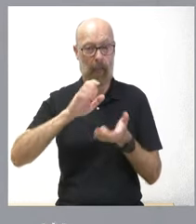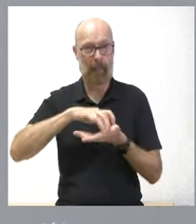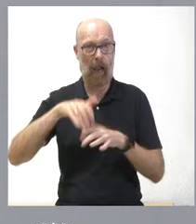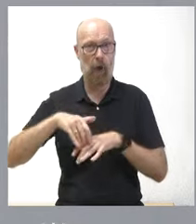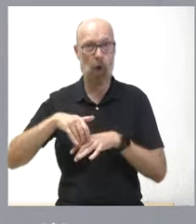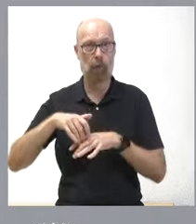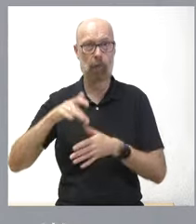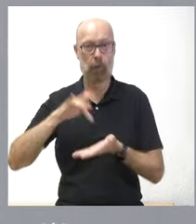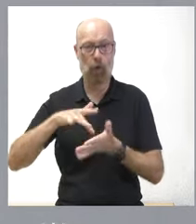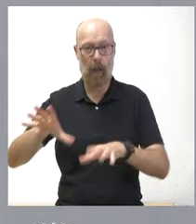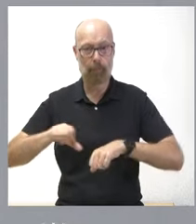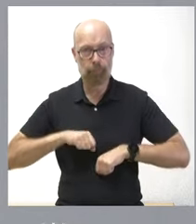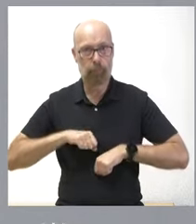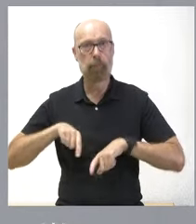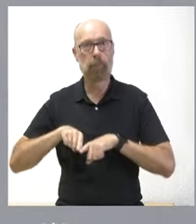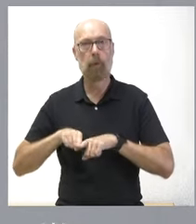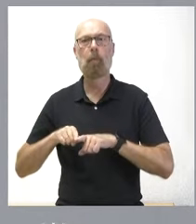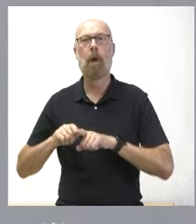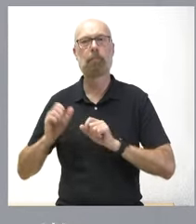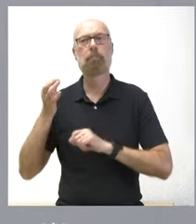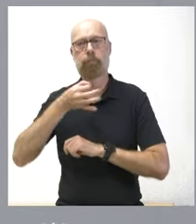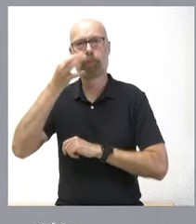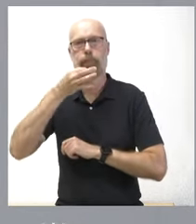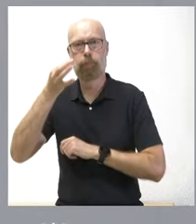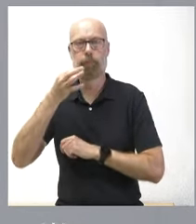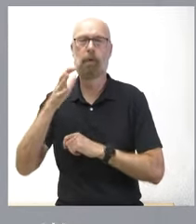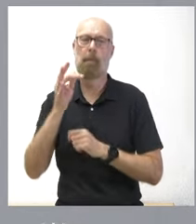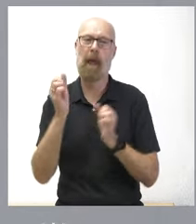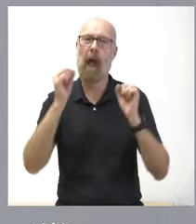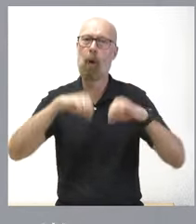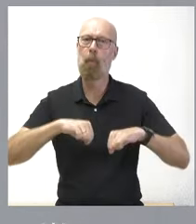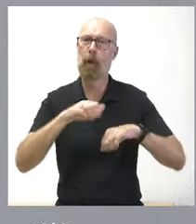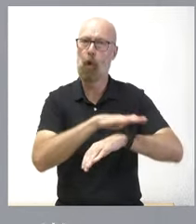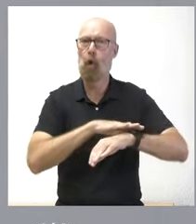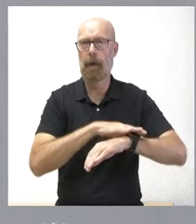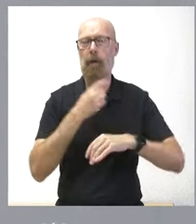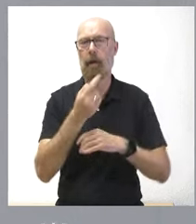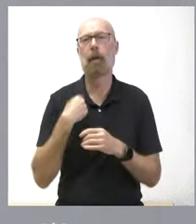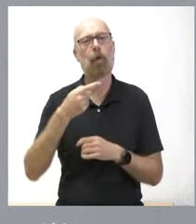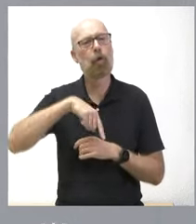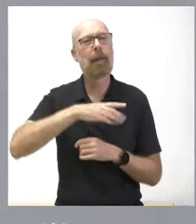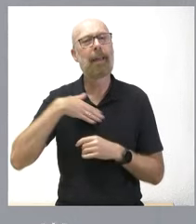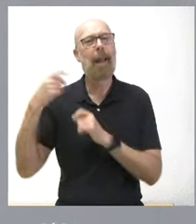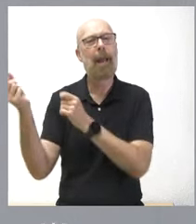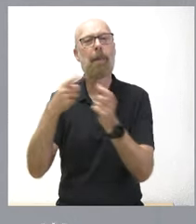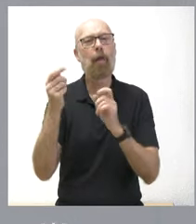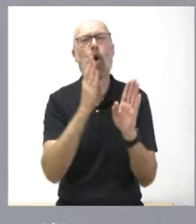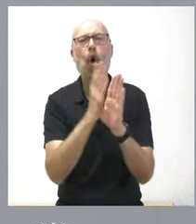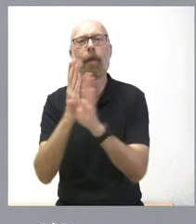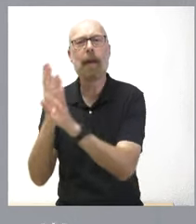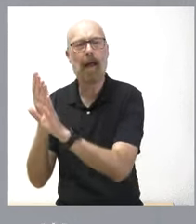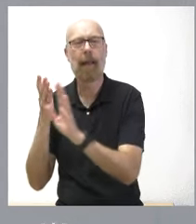acuerdo de gobierno que teníamos en esta legislatura lo ponía de manifiesto. Somos partidarios de una inmigración ordenada y una inmigración ordenada